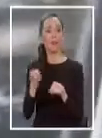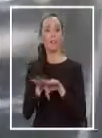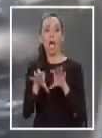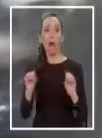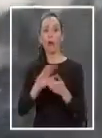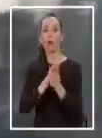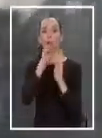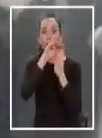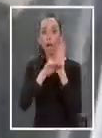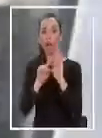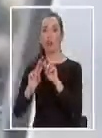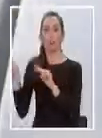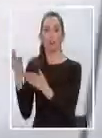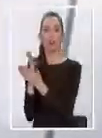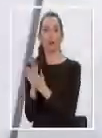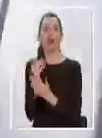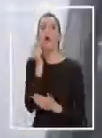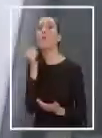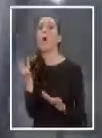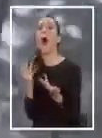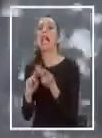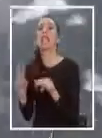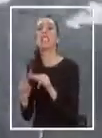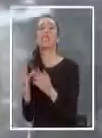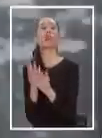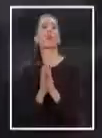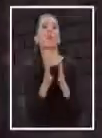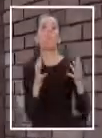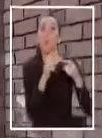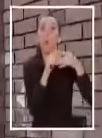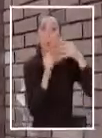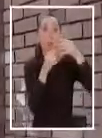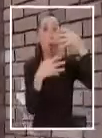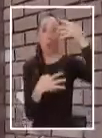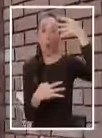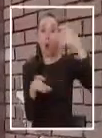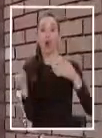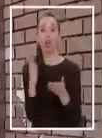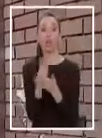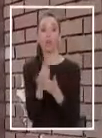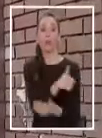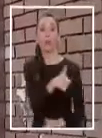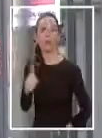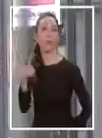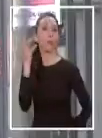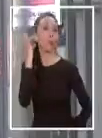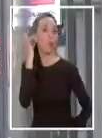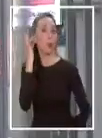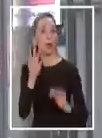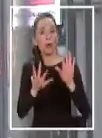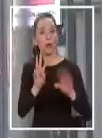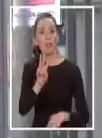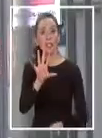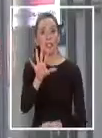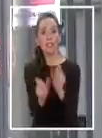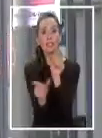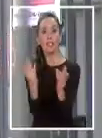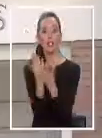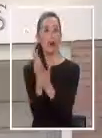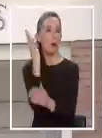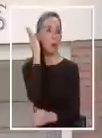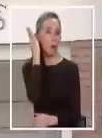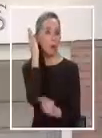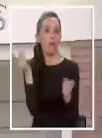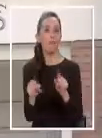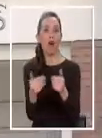acuerdo con todos los protocolos del colegio. ¿Qué protocolos se tomaron, por ejemplo? Muchísimos. Es un colegio de mujeres. Hay 935 alumnas.